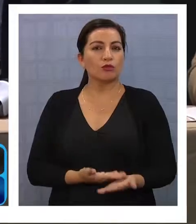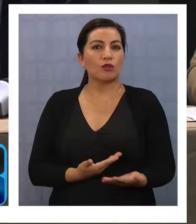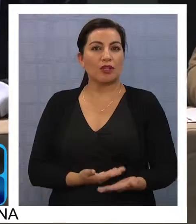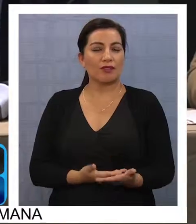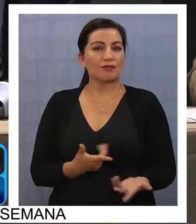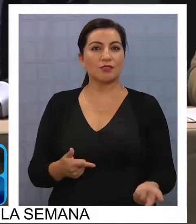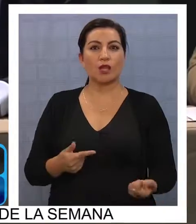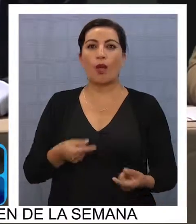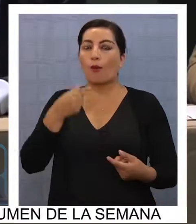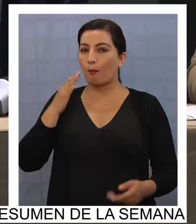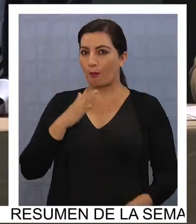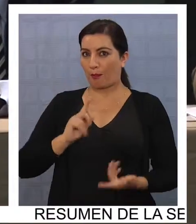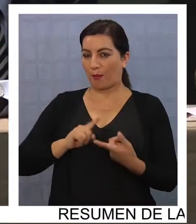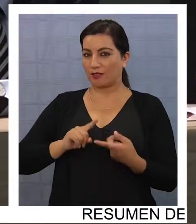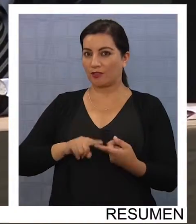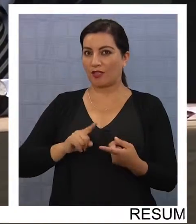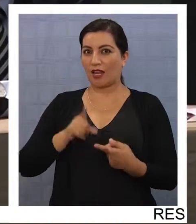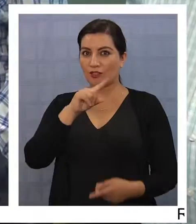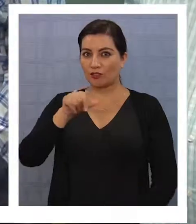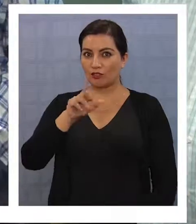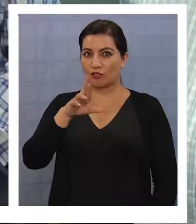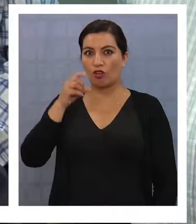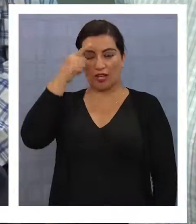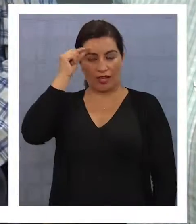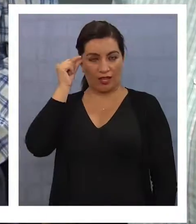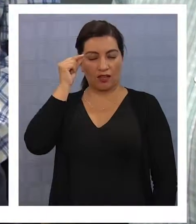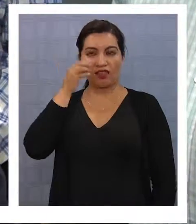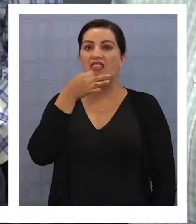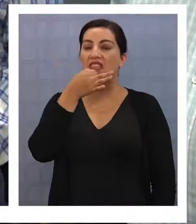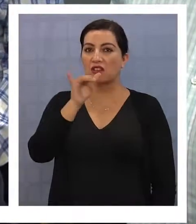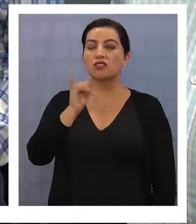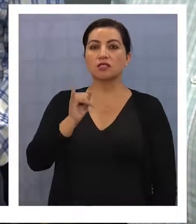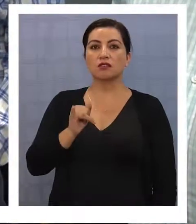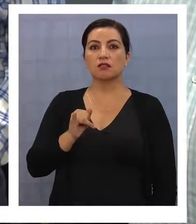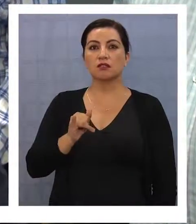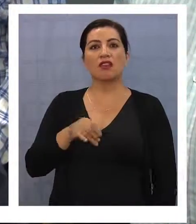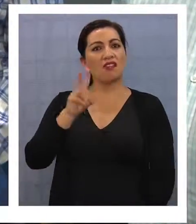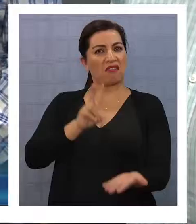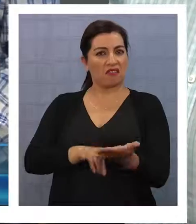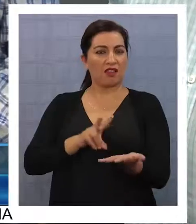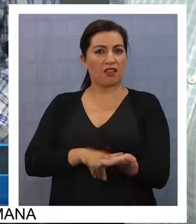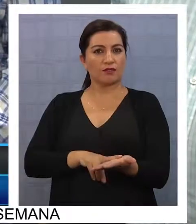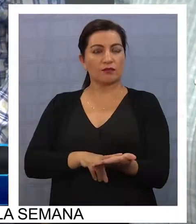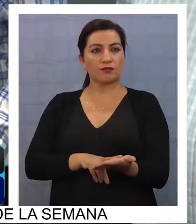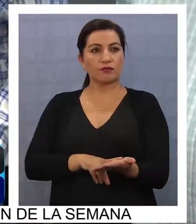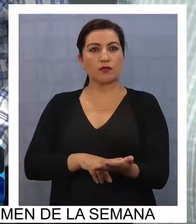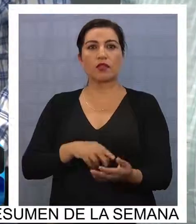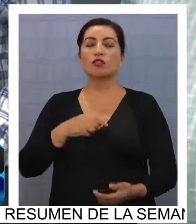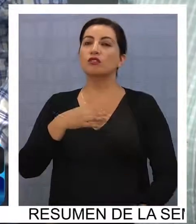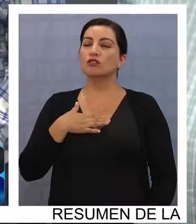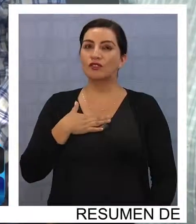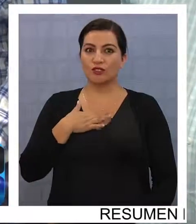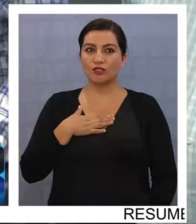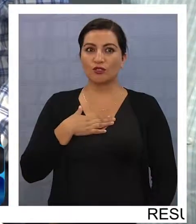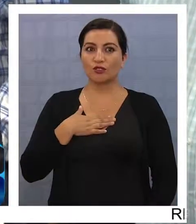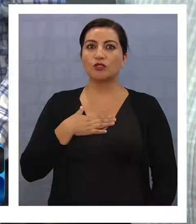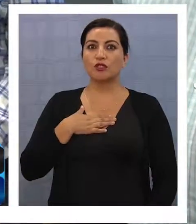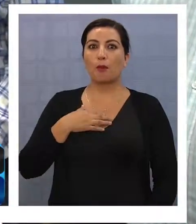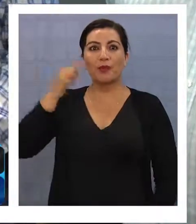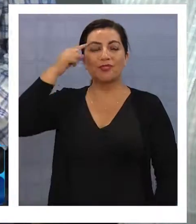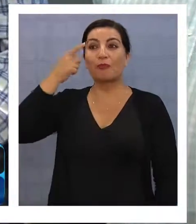el propio Jorge Soria reconoció. Es totalmente cierto. Yo me iba,